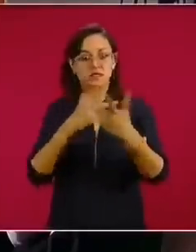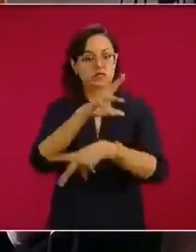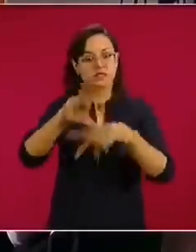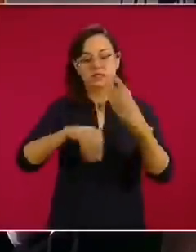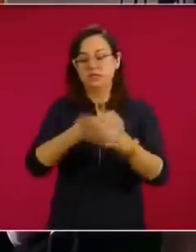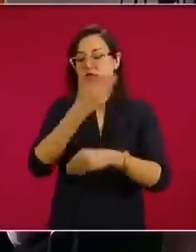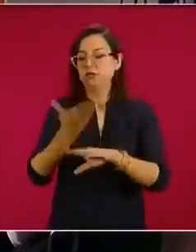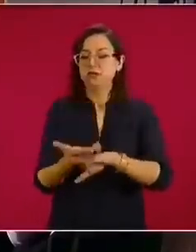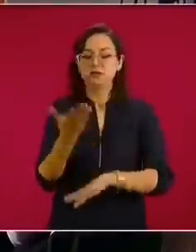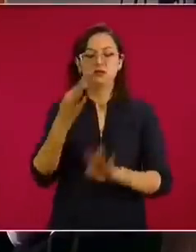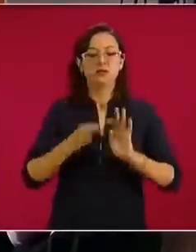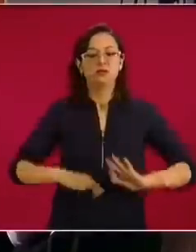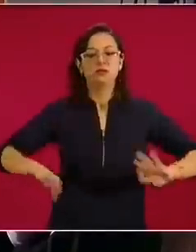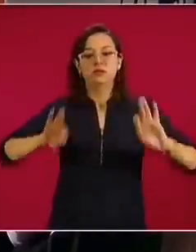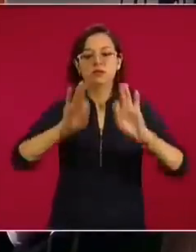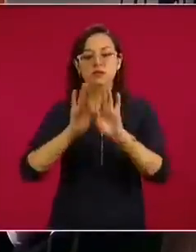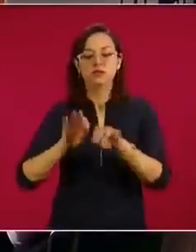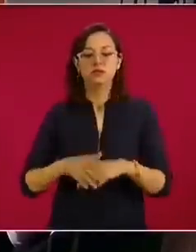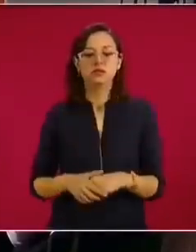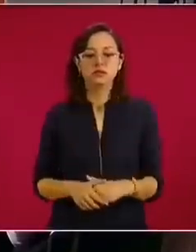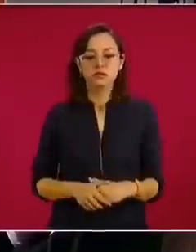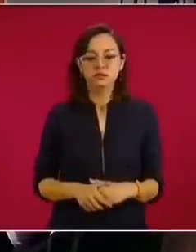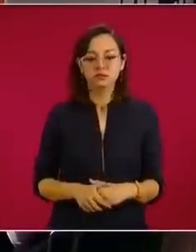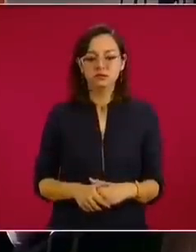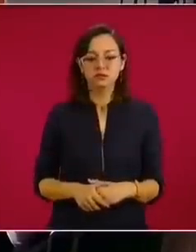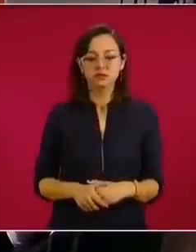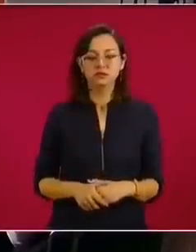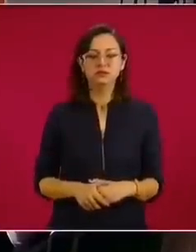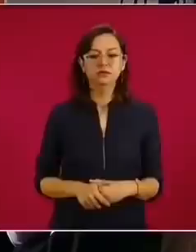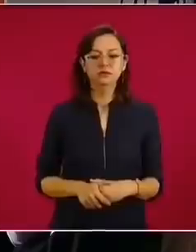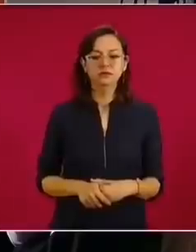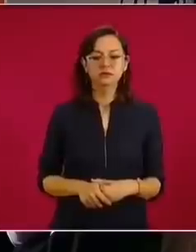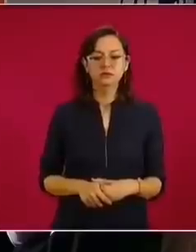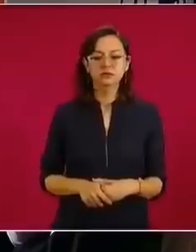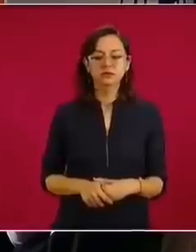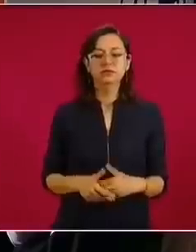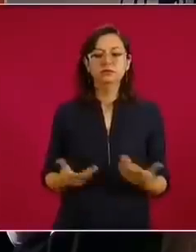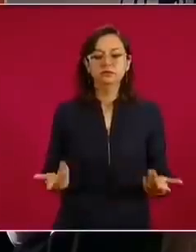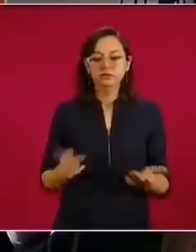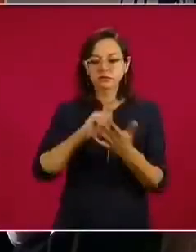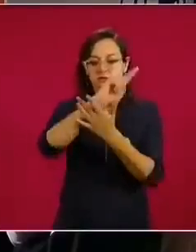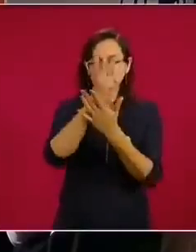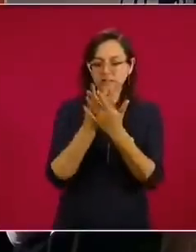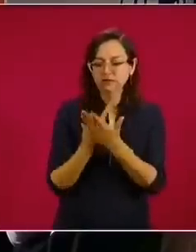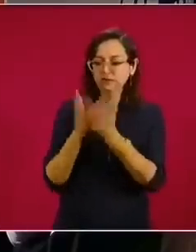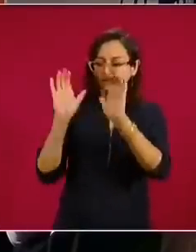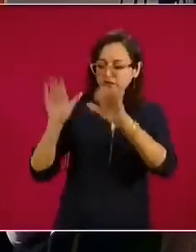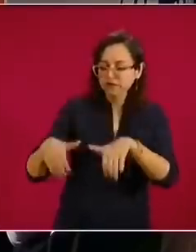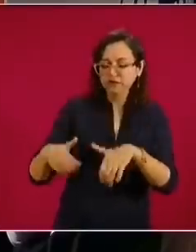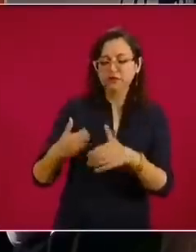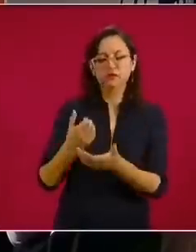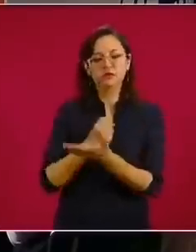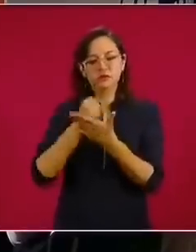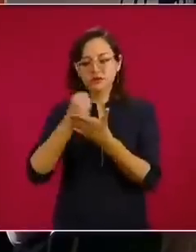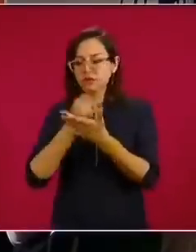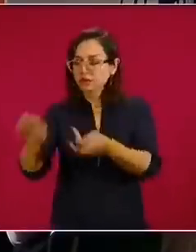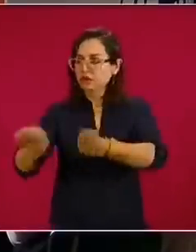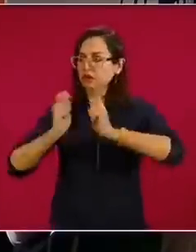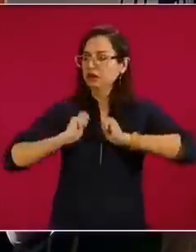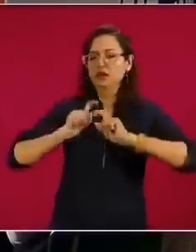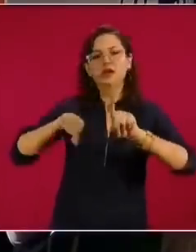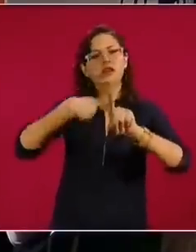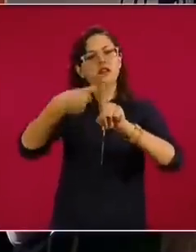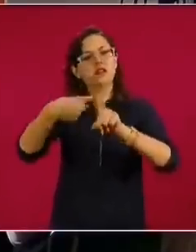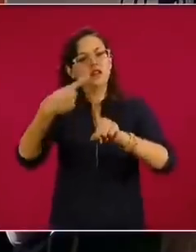Adelante. Entonces, decíamos ¿quiénes pueden participar en este programa de crédito a la palabra? Pues pueden